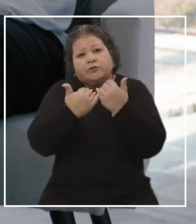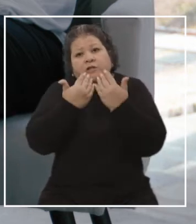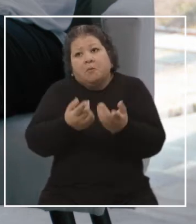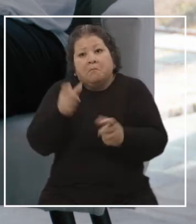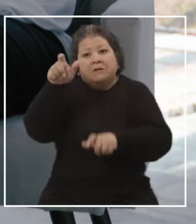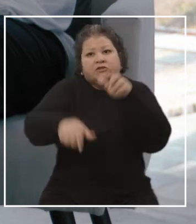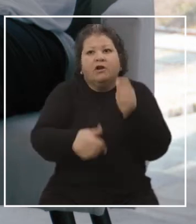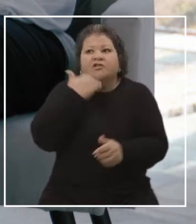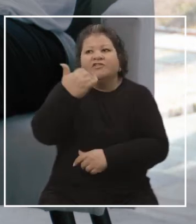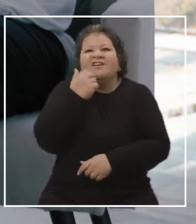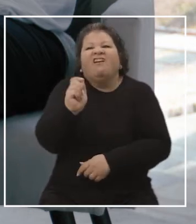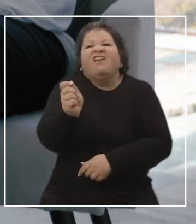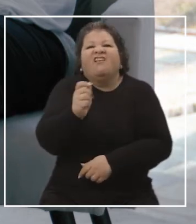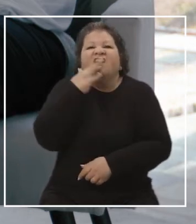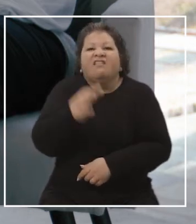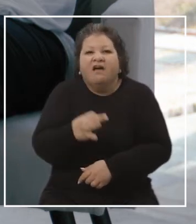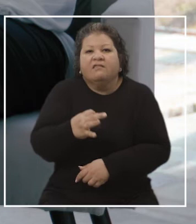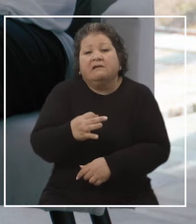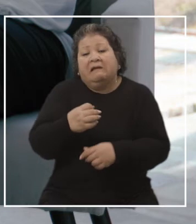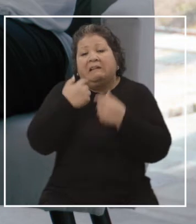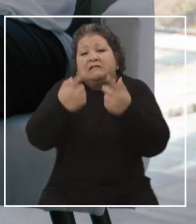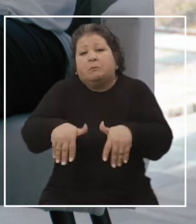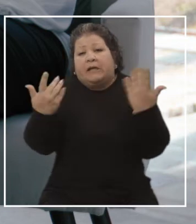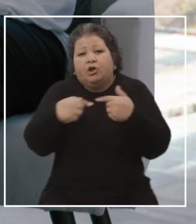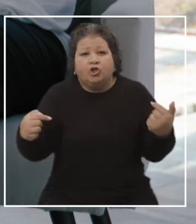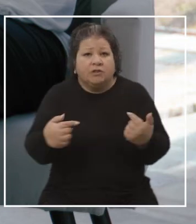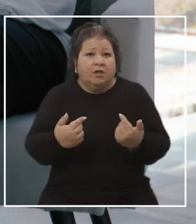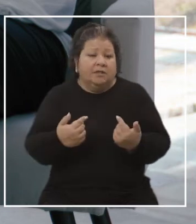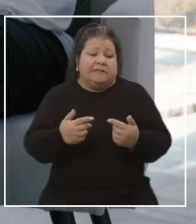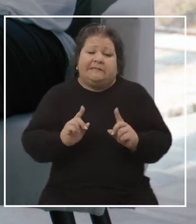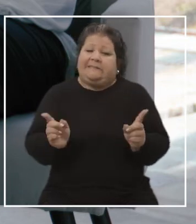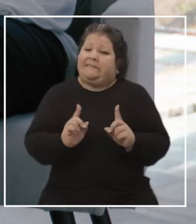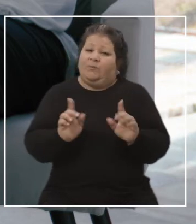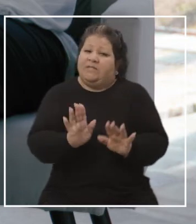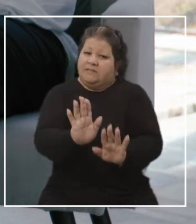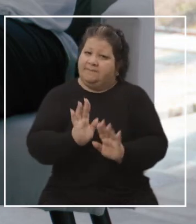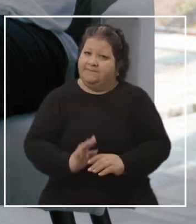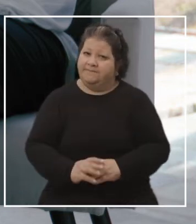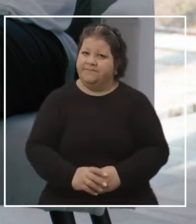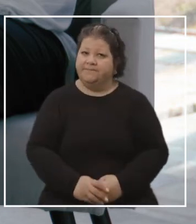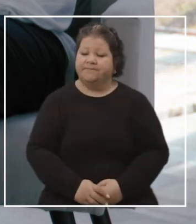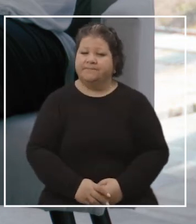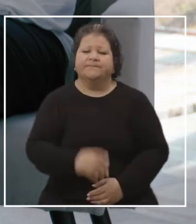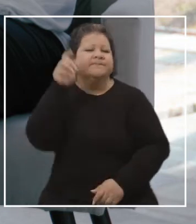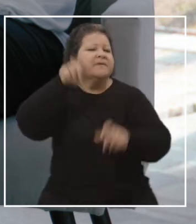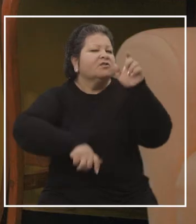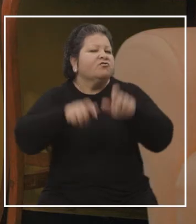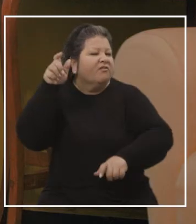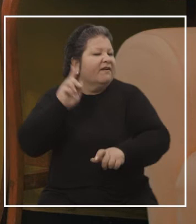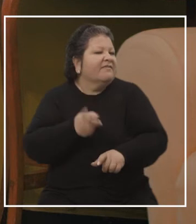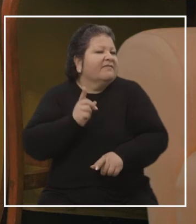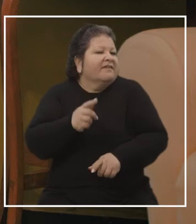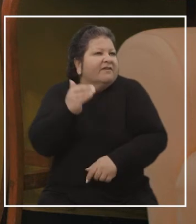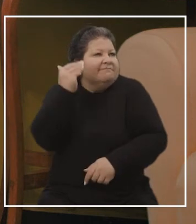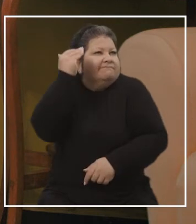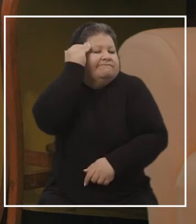en anonimato, entonces pueden decir lo que se les canta, y yo creo que no, que no es así. La gente